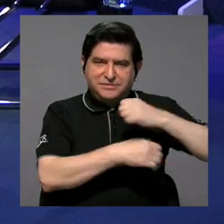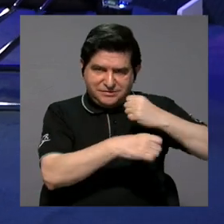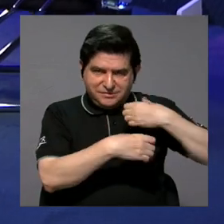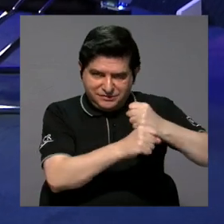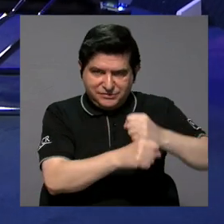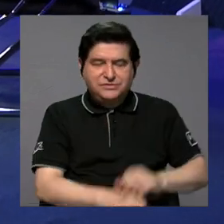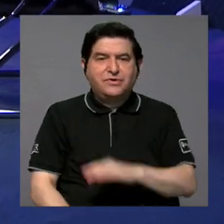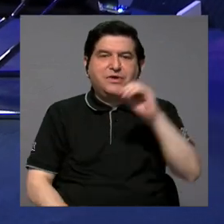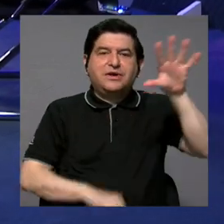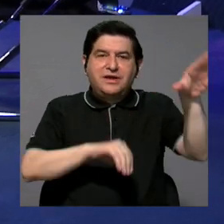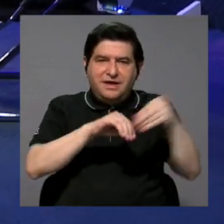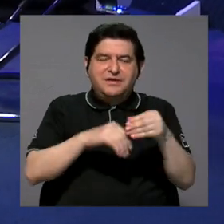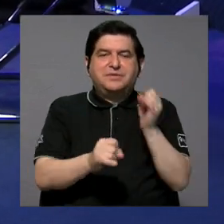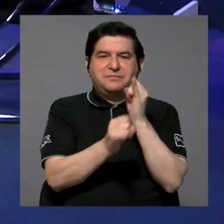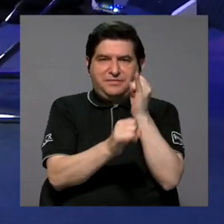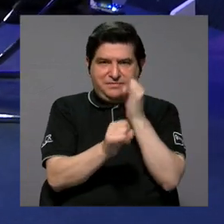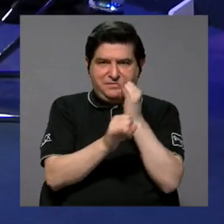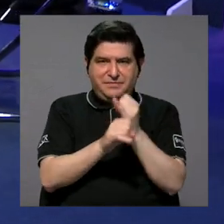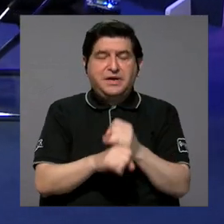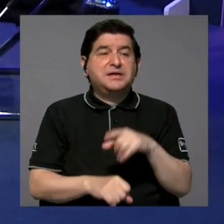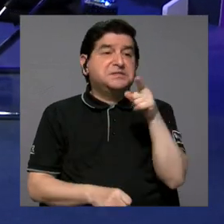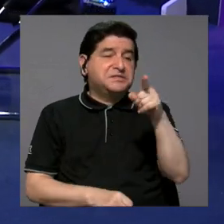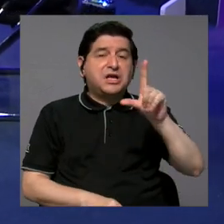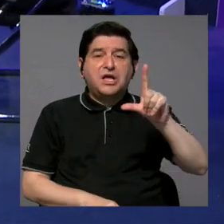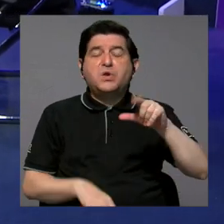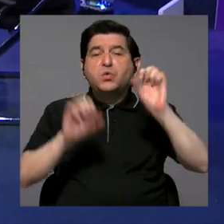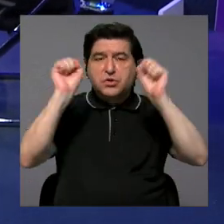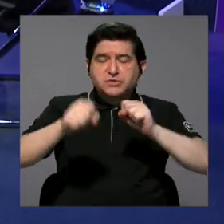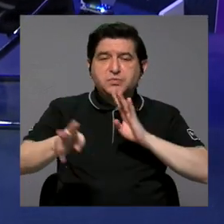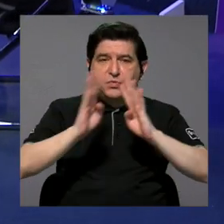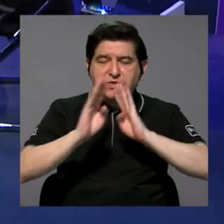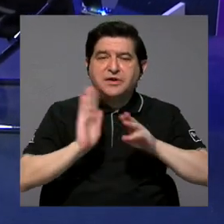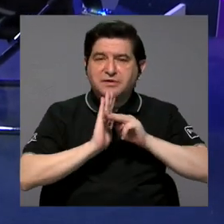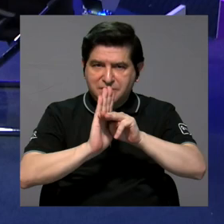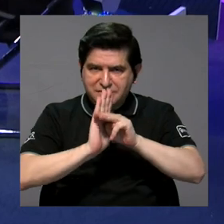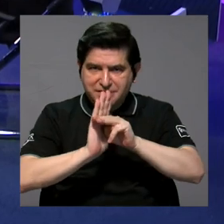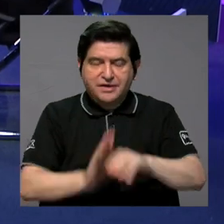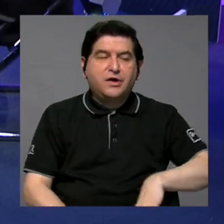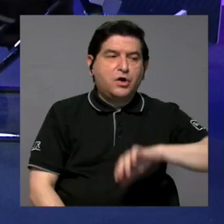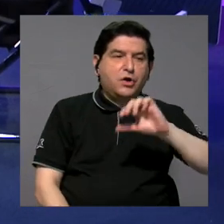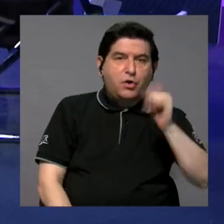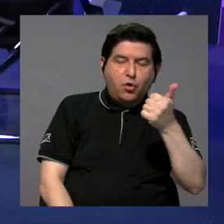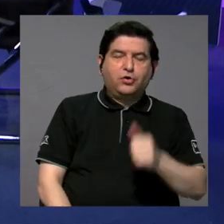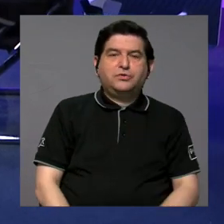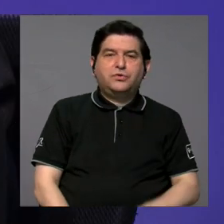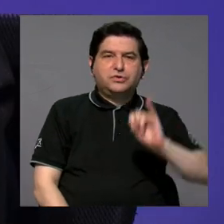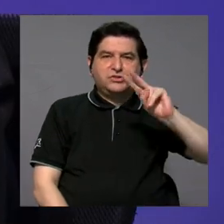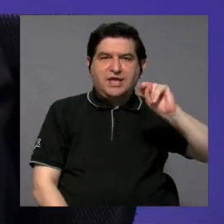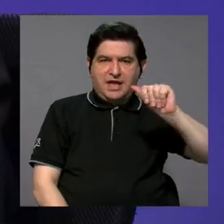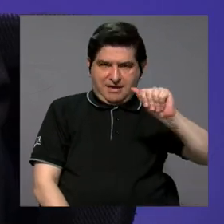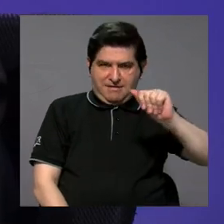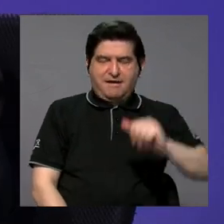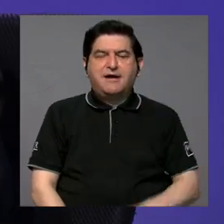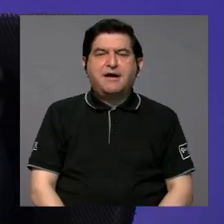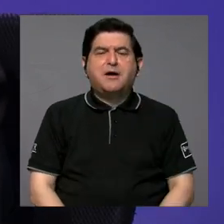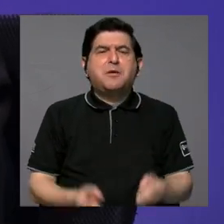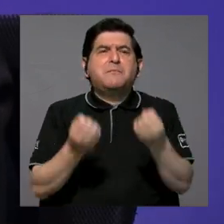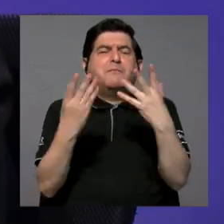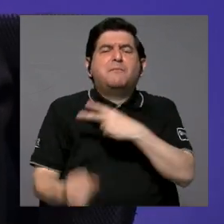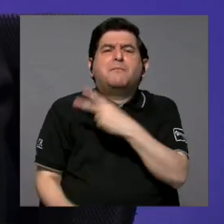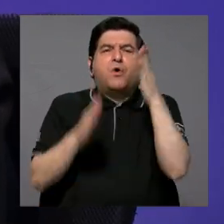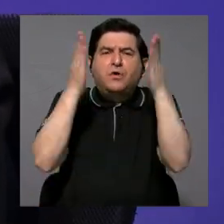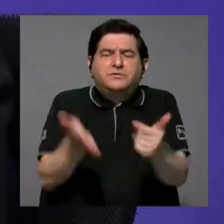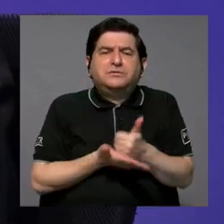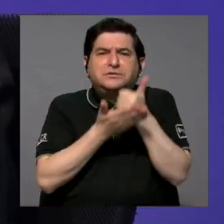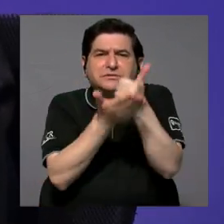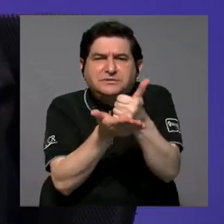tenemos, aparte de las instituciones que tal vez Luis les comentará en el modelo, tenemos otras como el INA, tenemos muchísimos voluntarios que nos